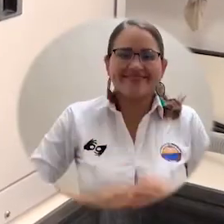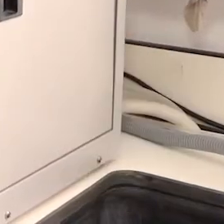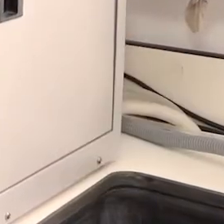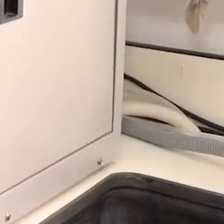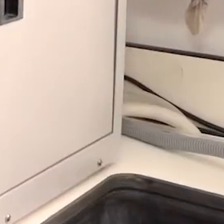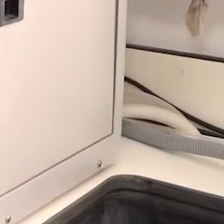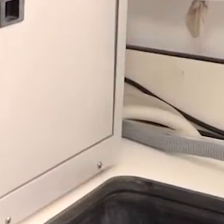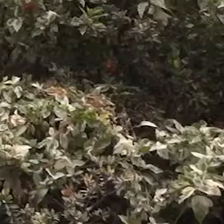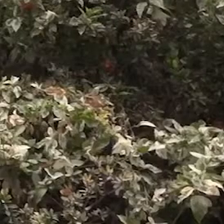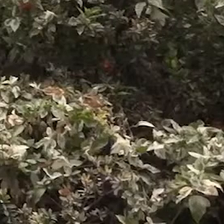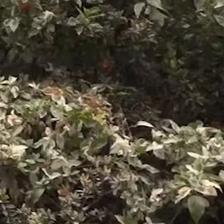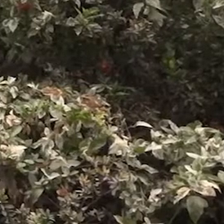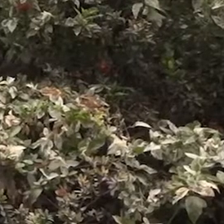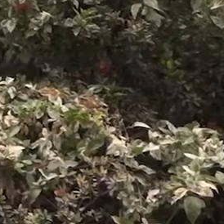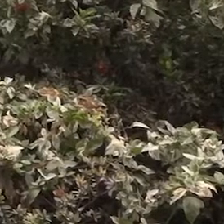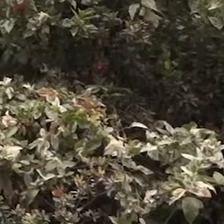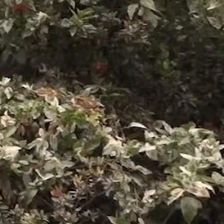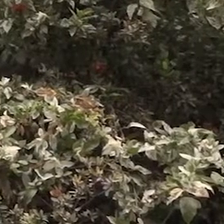fortaleza.